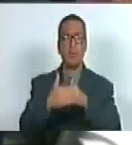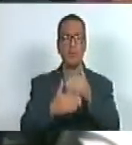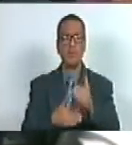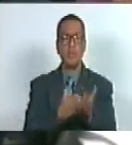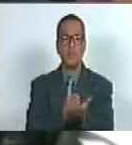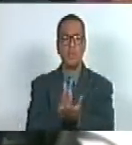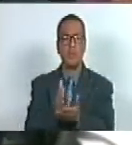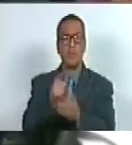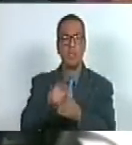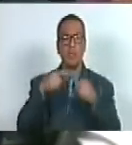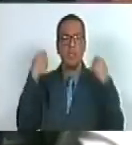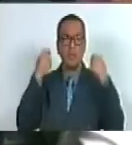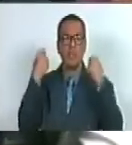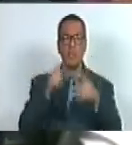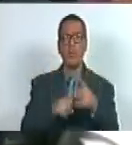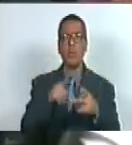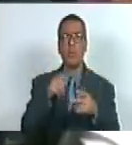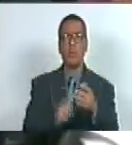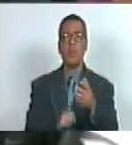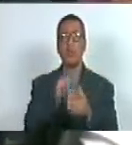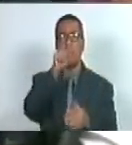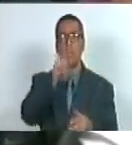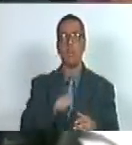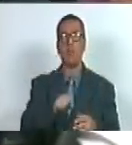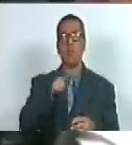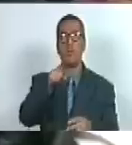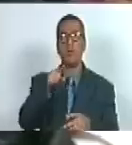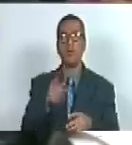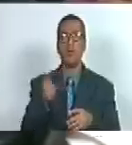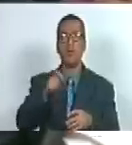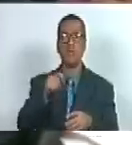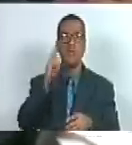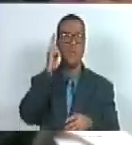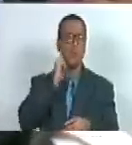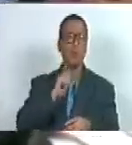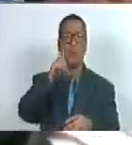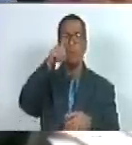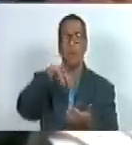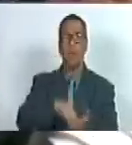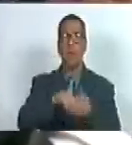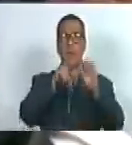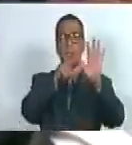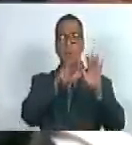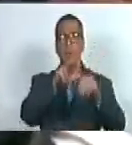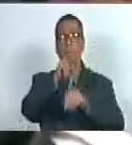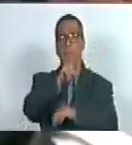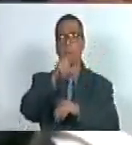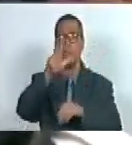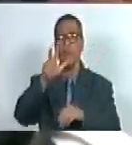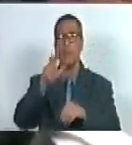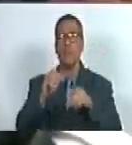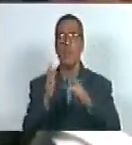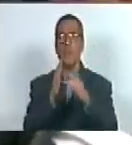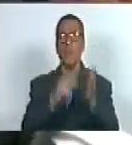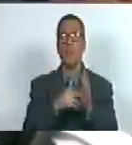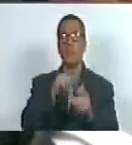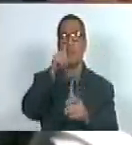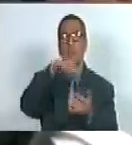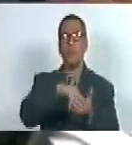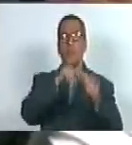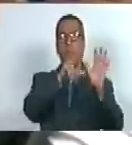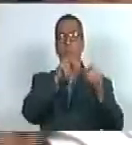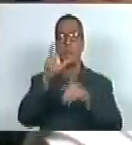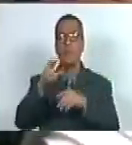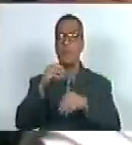continúe con la campaña del sur esto es tanto así que Bolívar en 1823 en abril de 1823 le